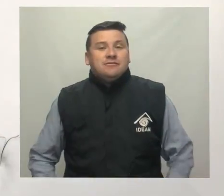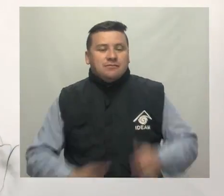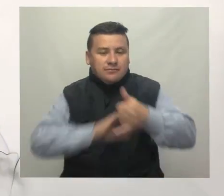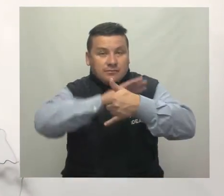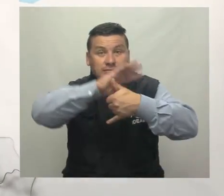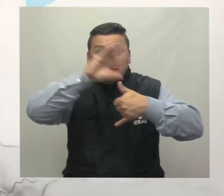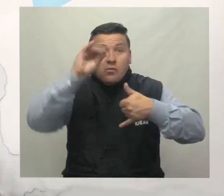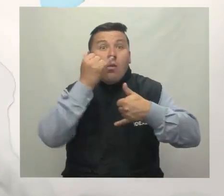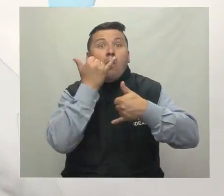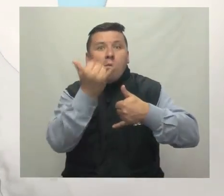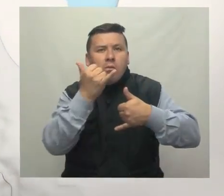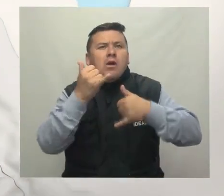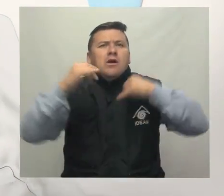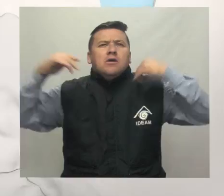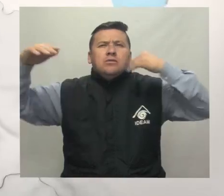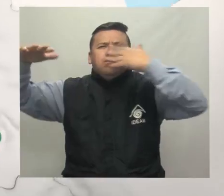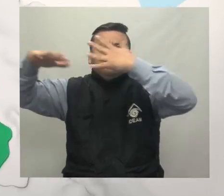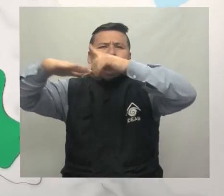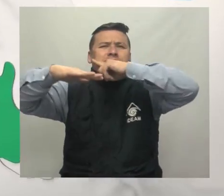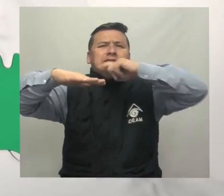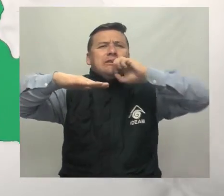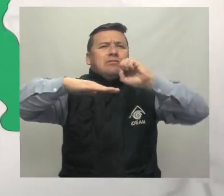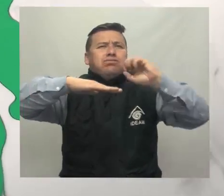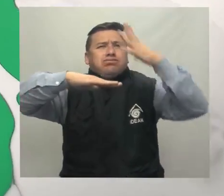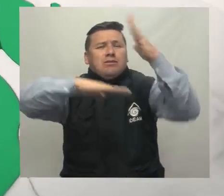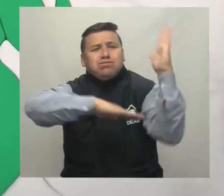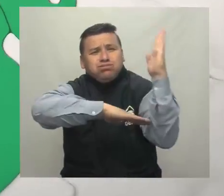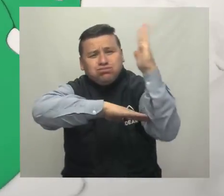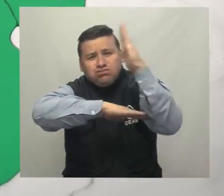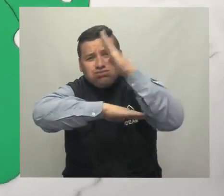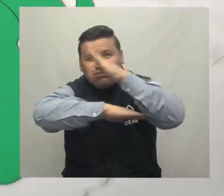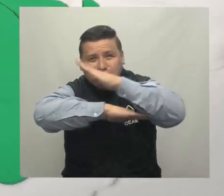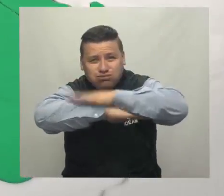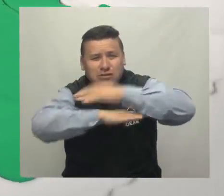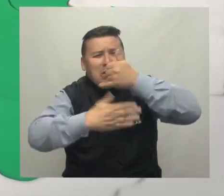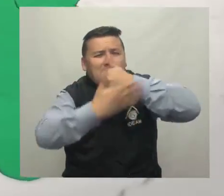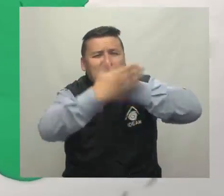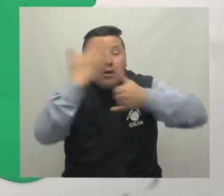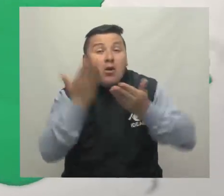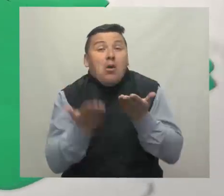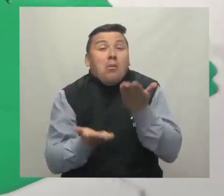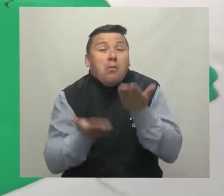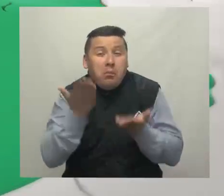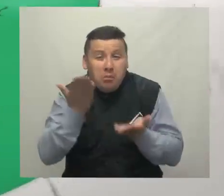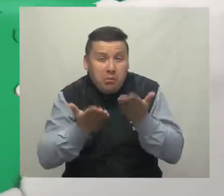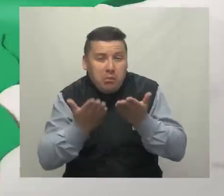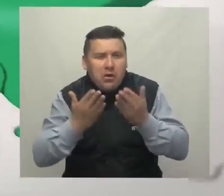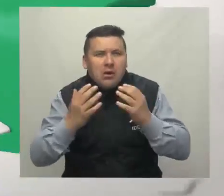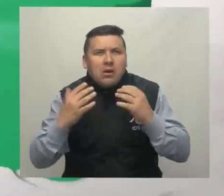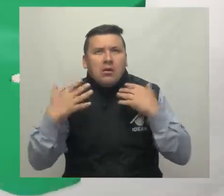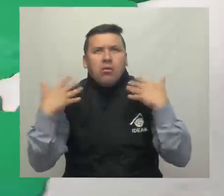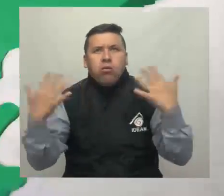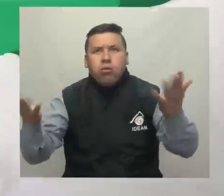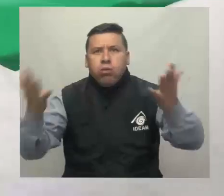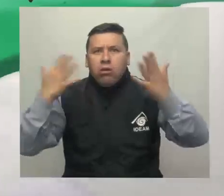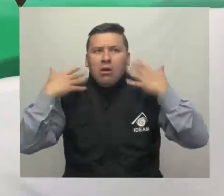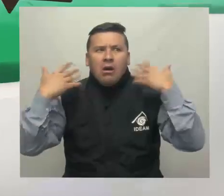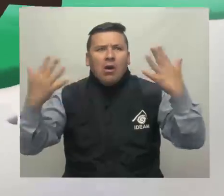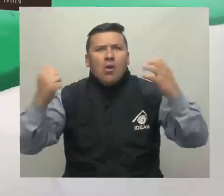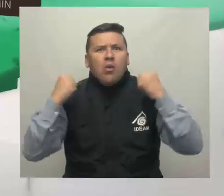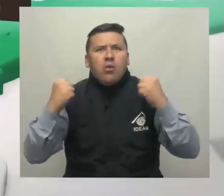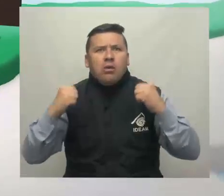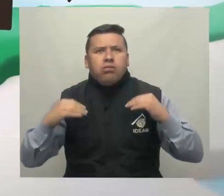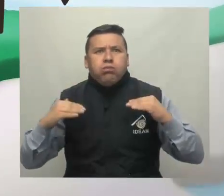En el Caribe colombiano se espera clima seco en la tarde sobre amplios sectores de la región, con posibilidad de altas temperaturas del aire.